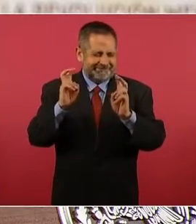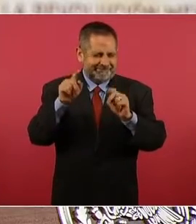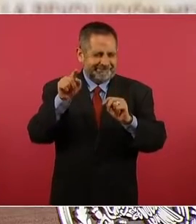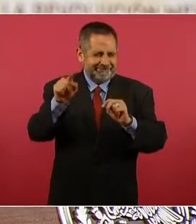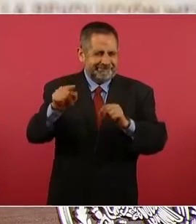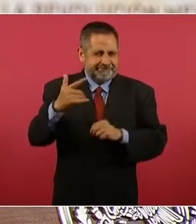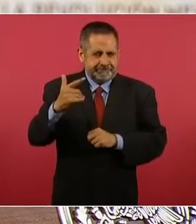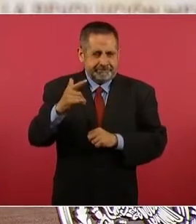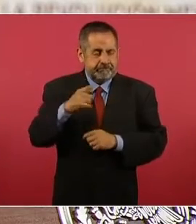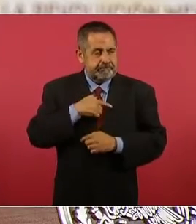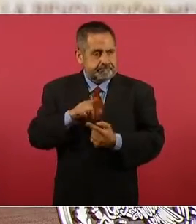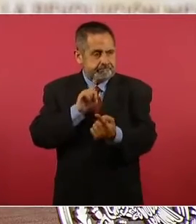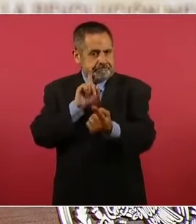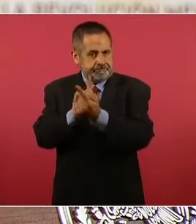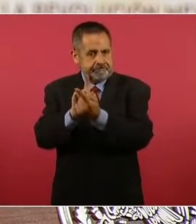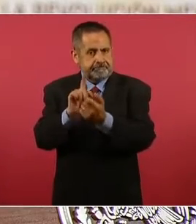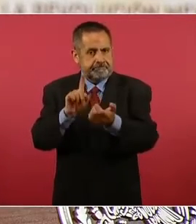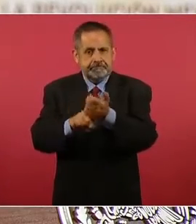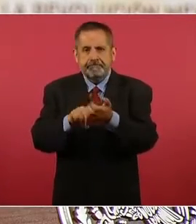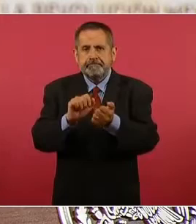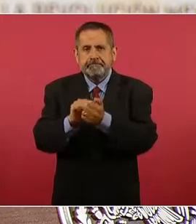encuentro con el presidente Biden.